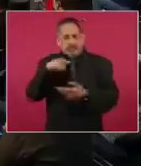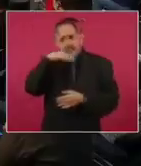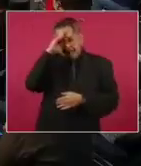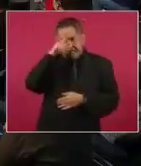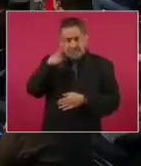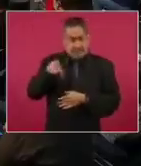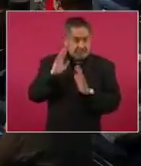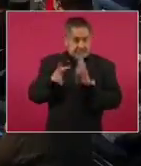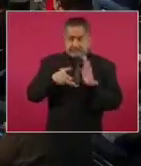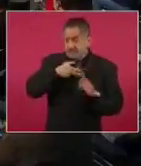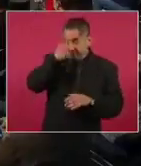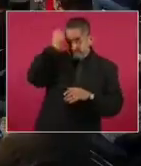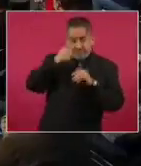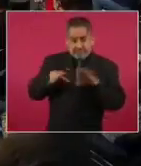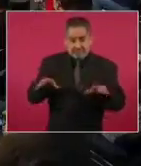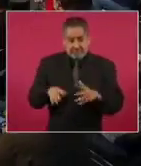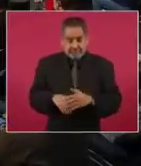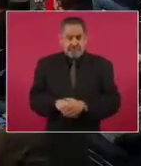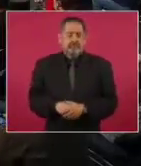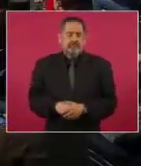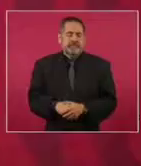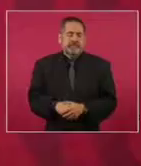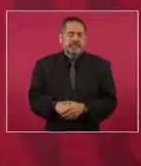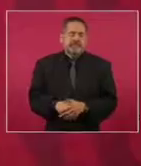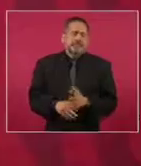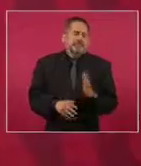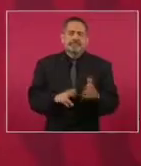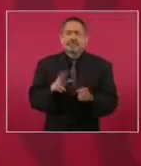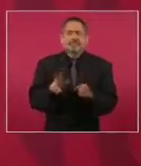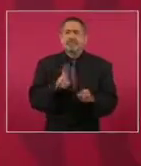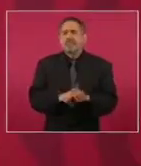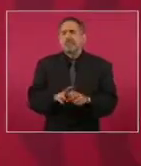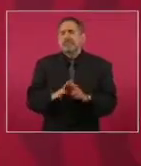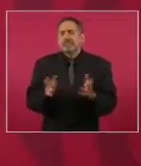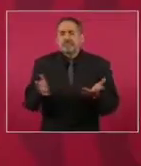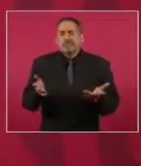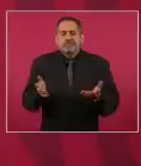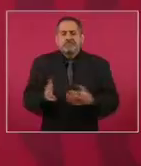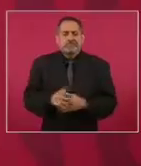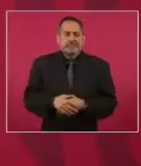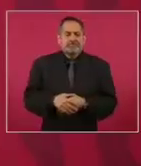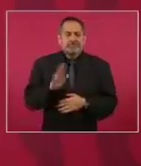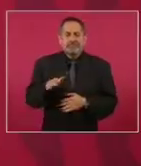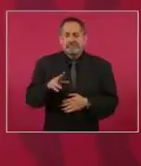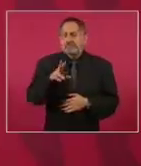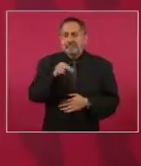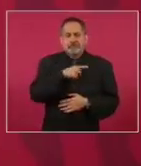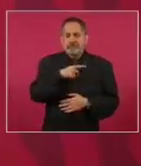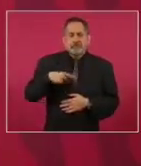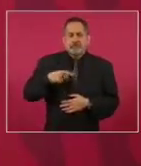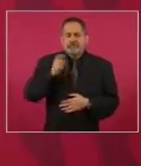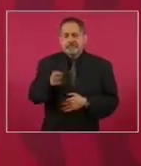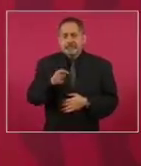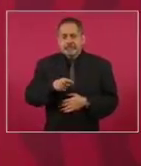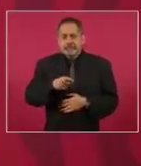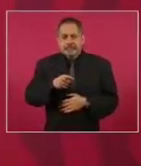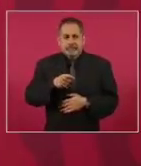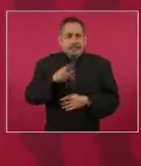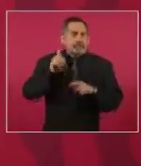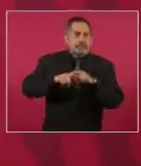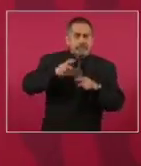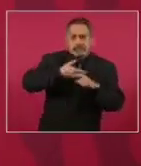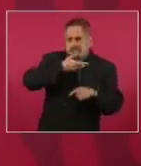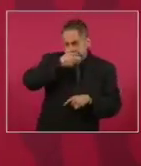Pues es normal, ya quedamos que no debe de haber tapados,